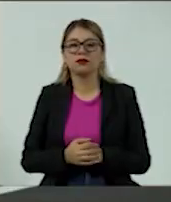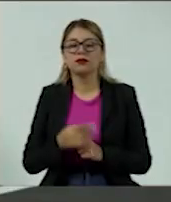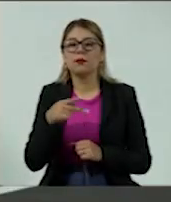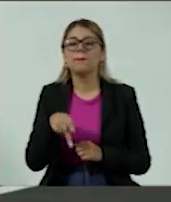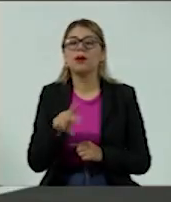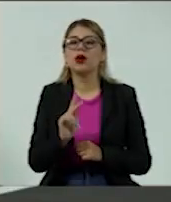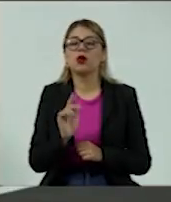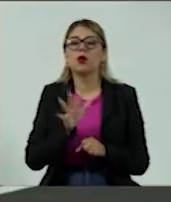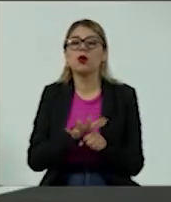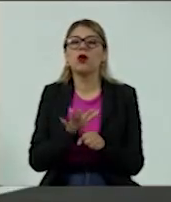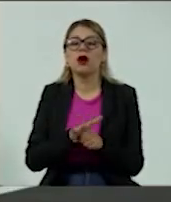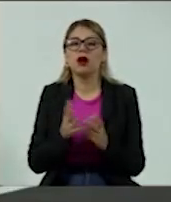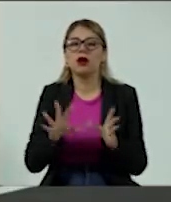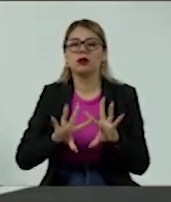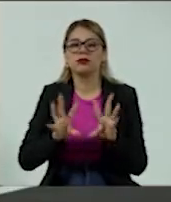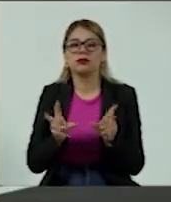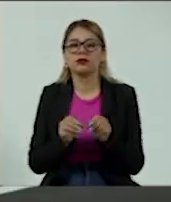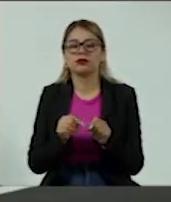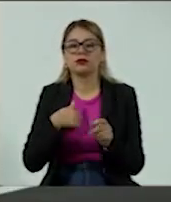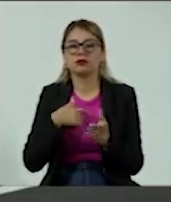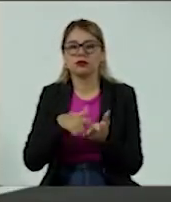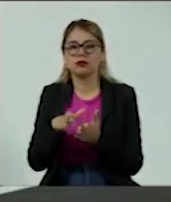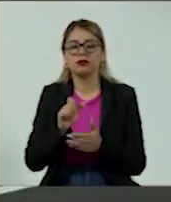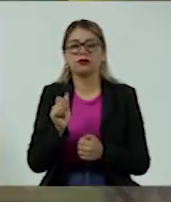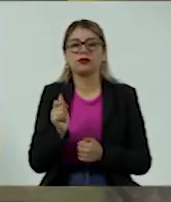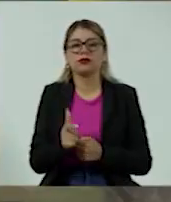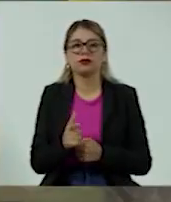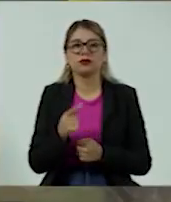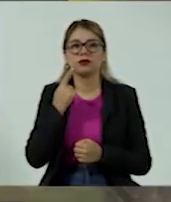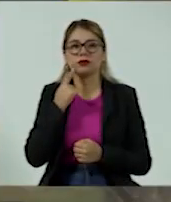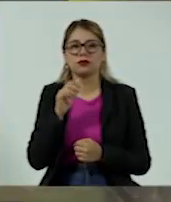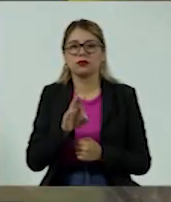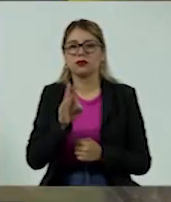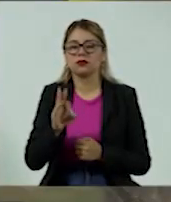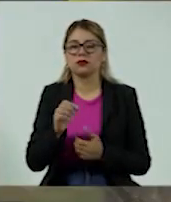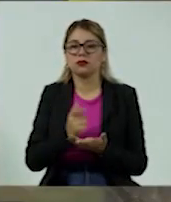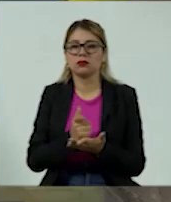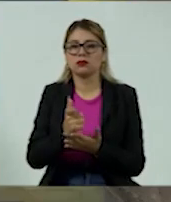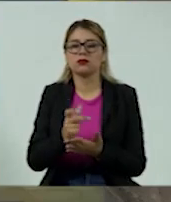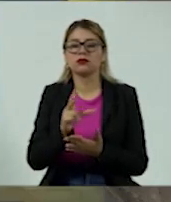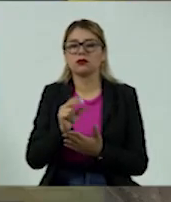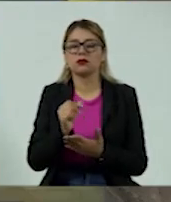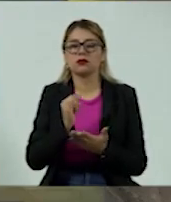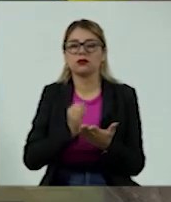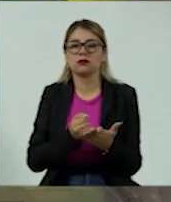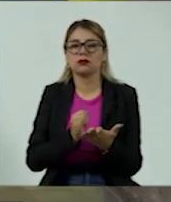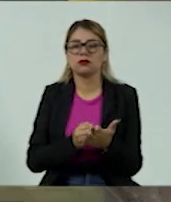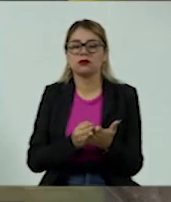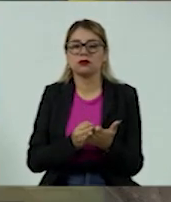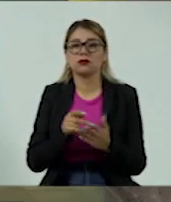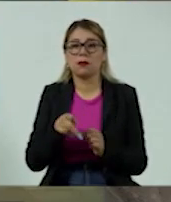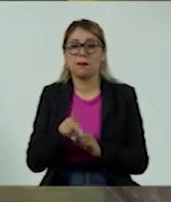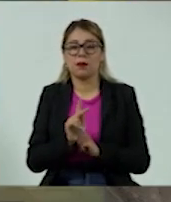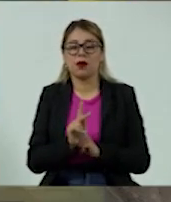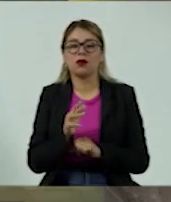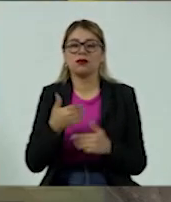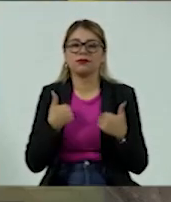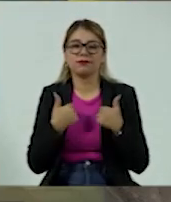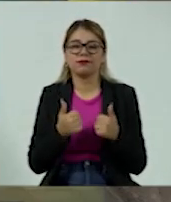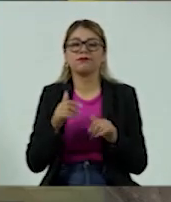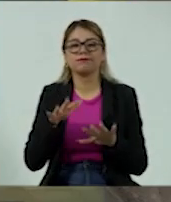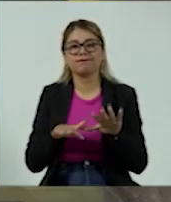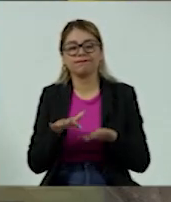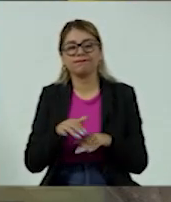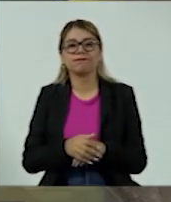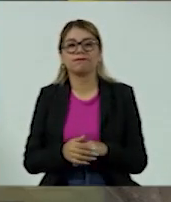práctica es ser totalero y si compro algo, pagarlo al vencimiento, de manera que no paguemos intereses. Sin embargo, entiendo que en